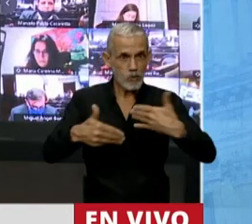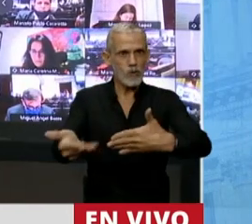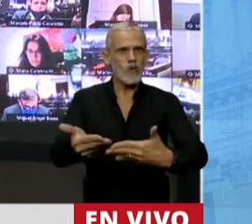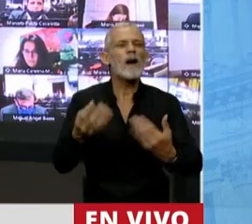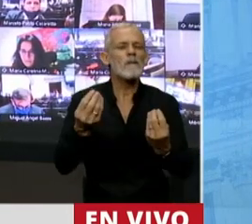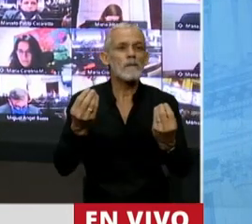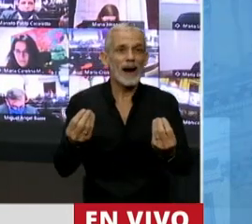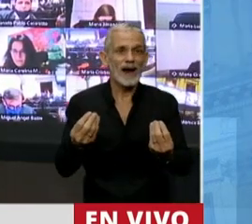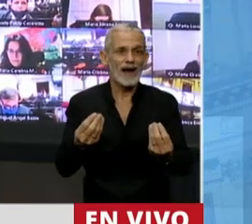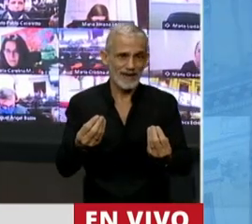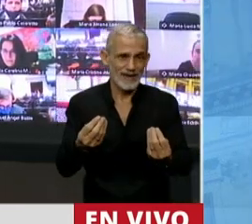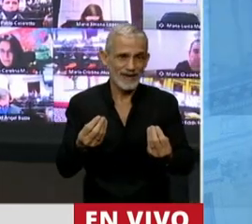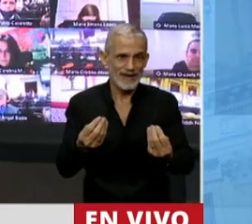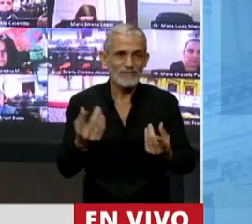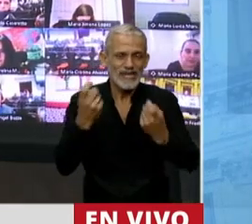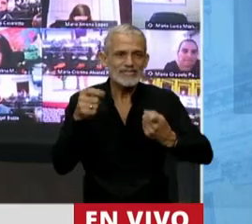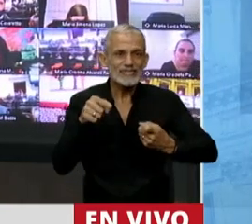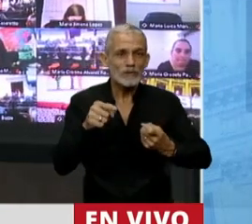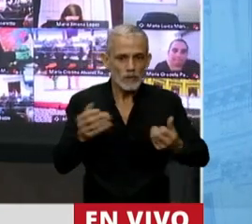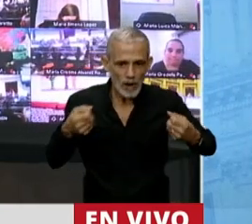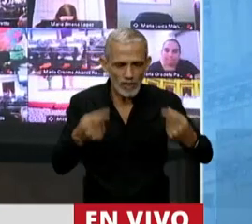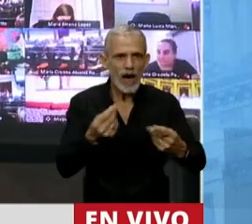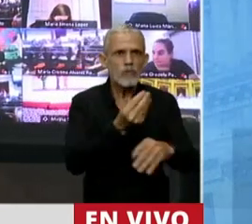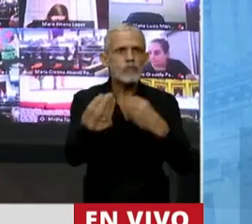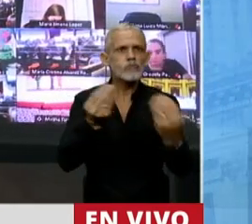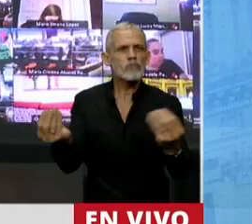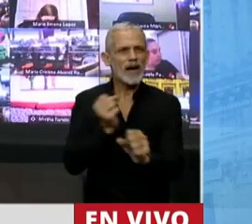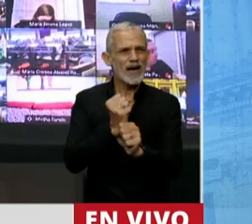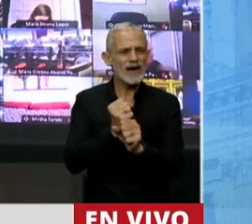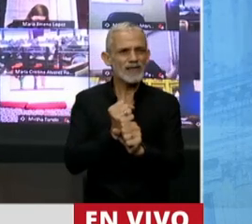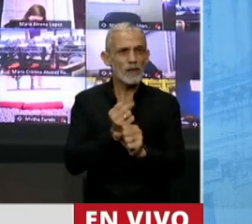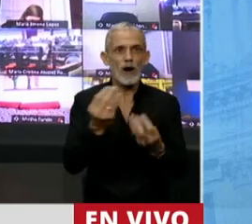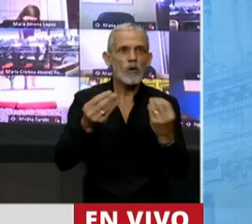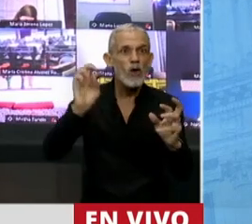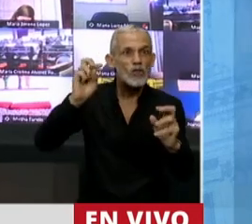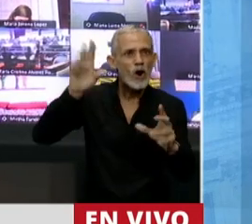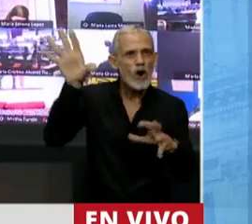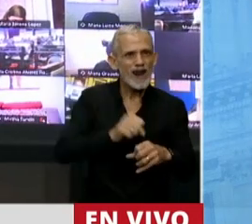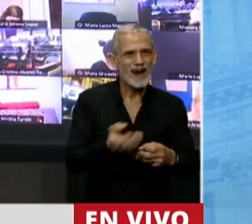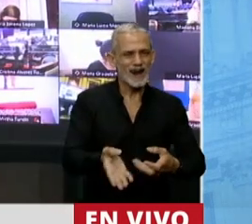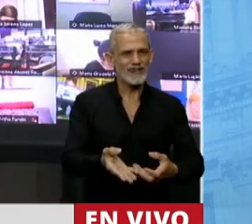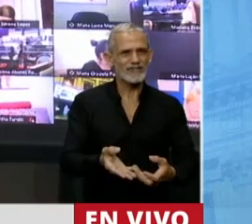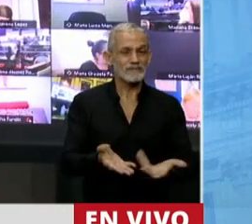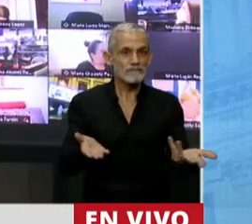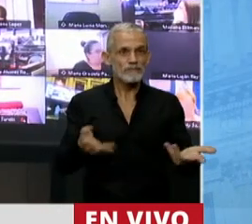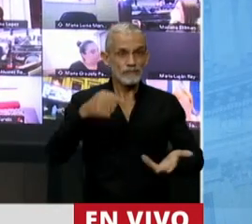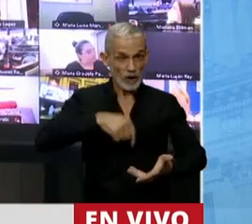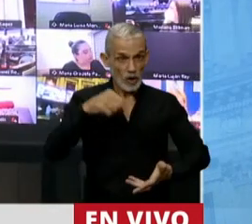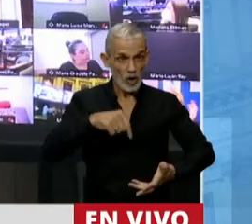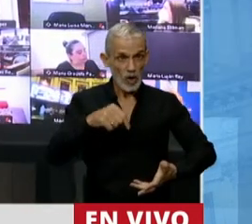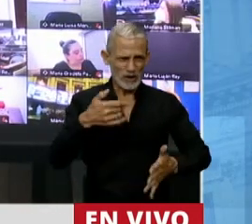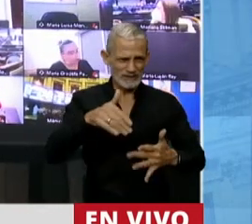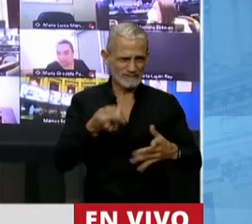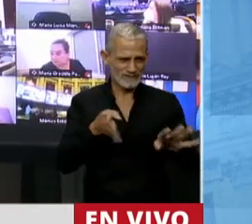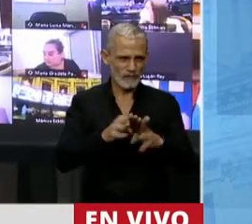Para sostener, generar empleo y generar divisas. Hoy, señor presidente, y con